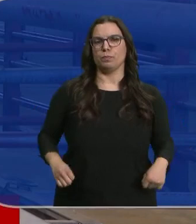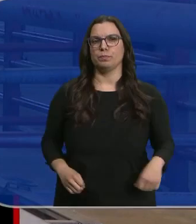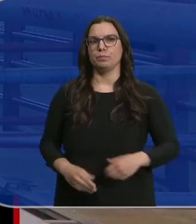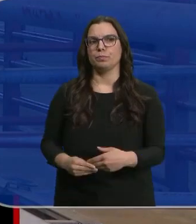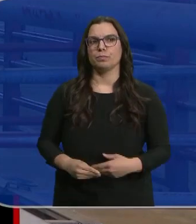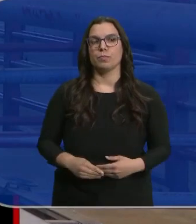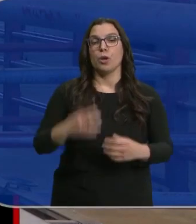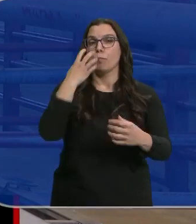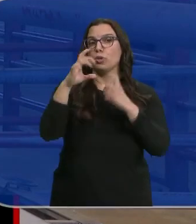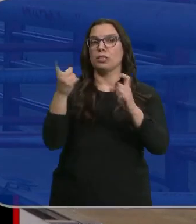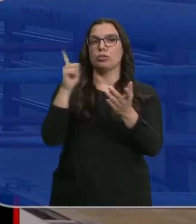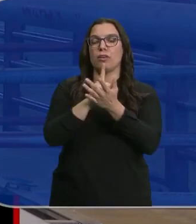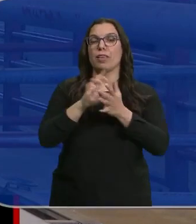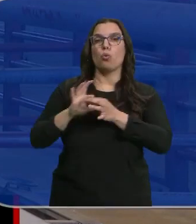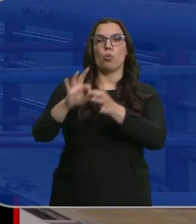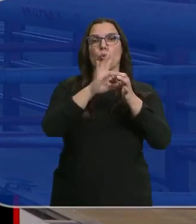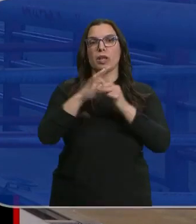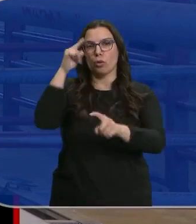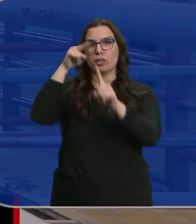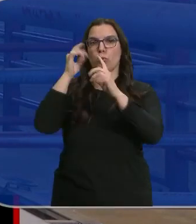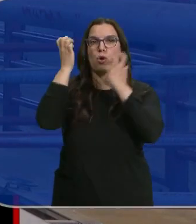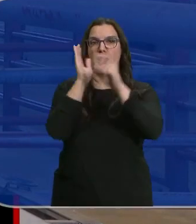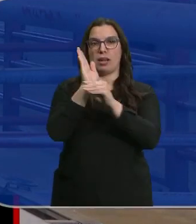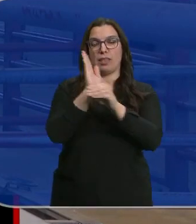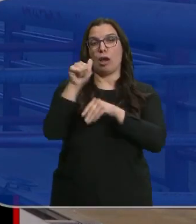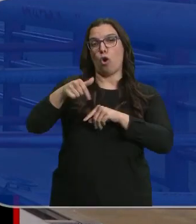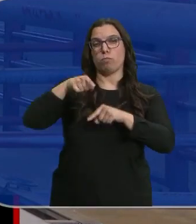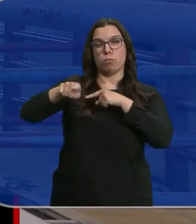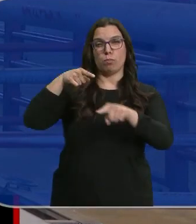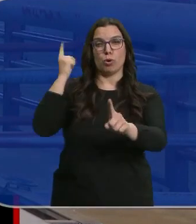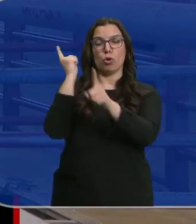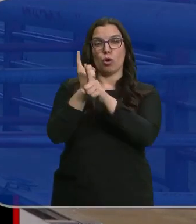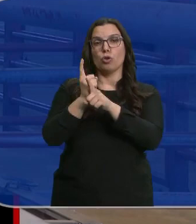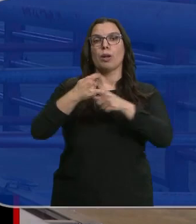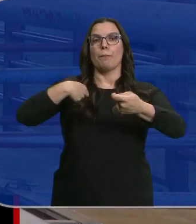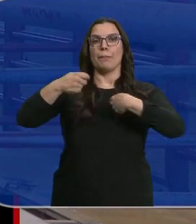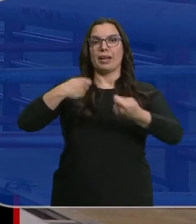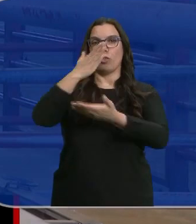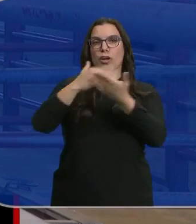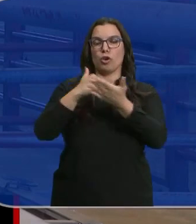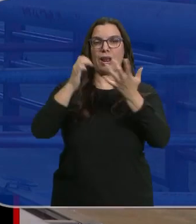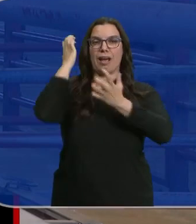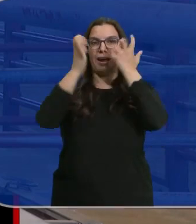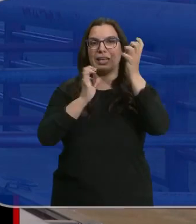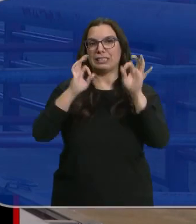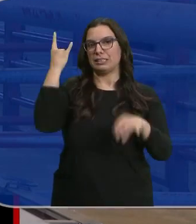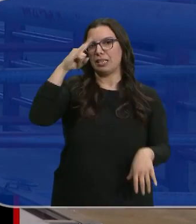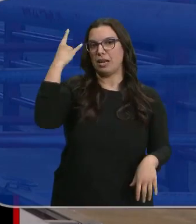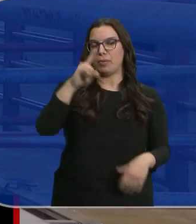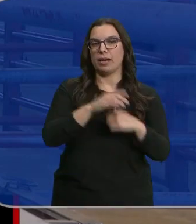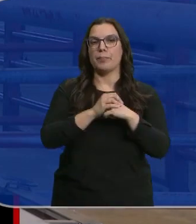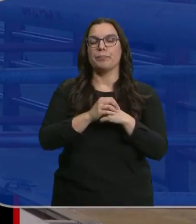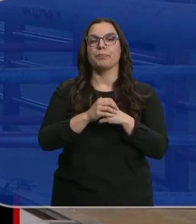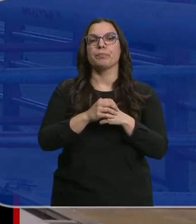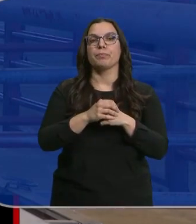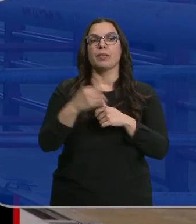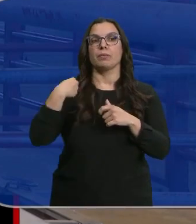Nueva protesta de la plataforma Unidos por la Ganadería. Hoy el boicot ha llegado al mercado regional de ganados de Salamanca. No ha